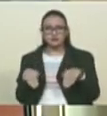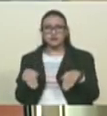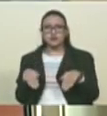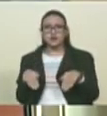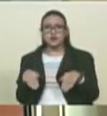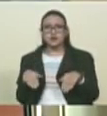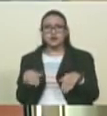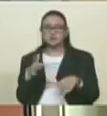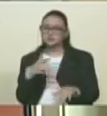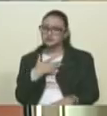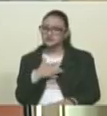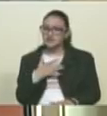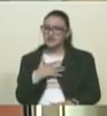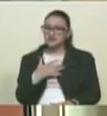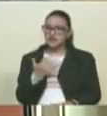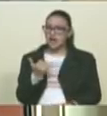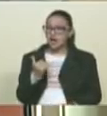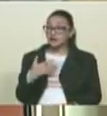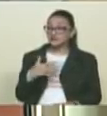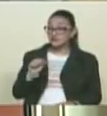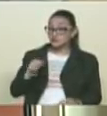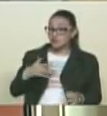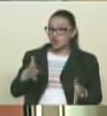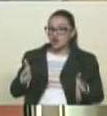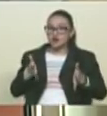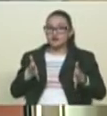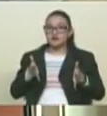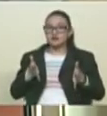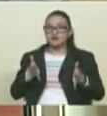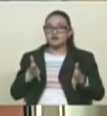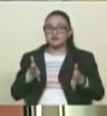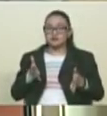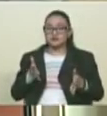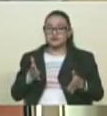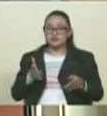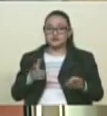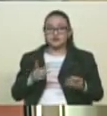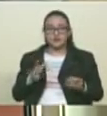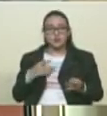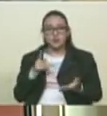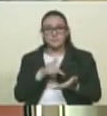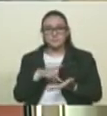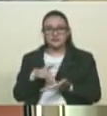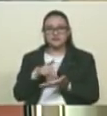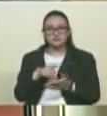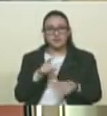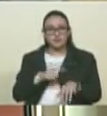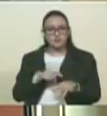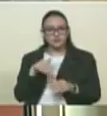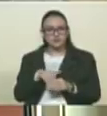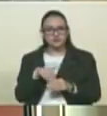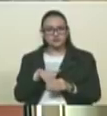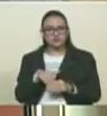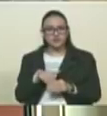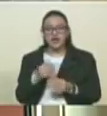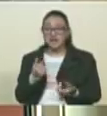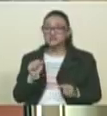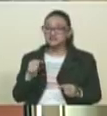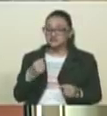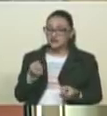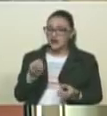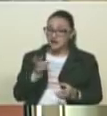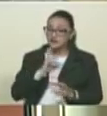sientes y tienes la percepción de que puedes ganar la elección. No puedes participar en un evento electoral y solamente reconocer los resultados